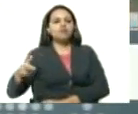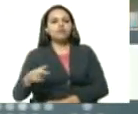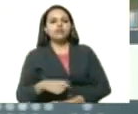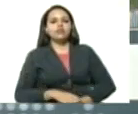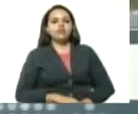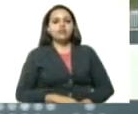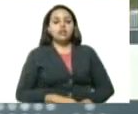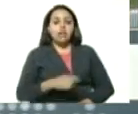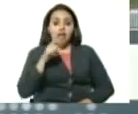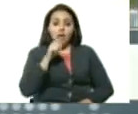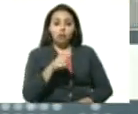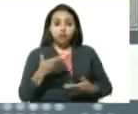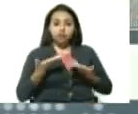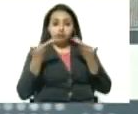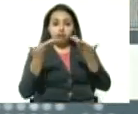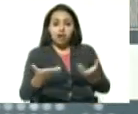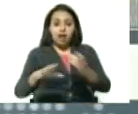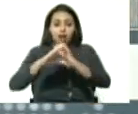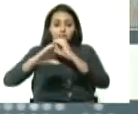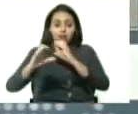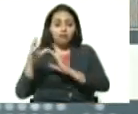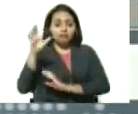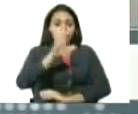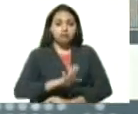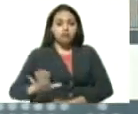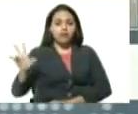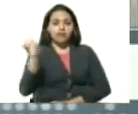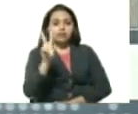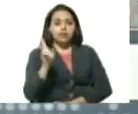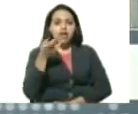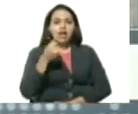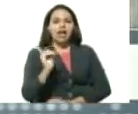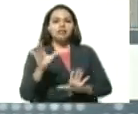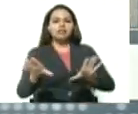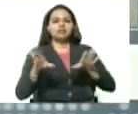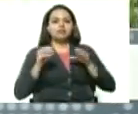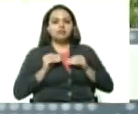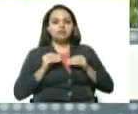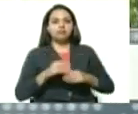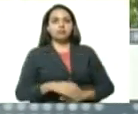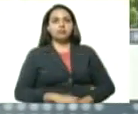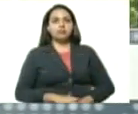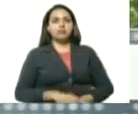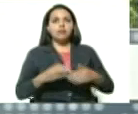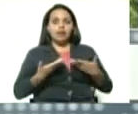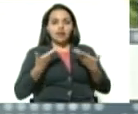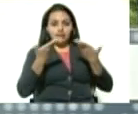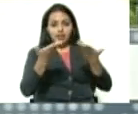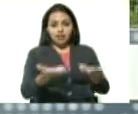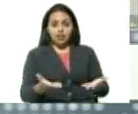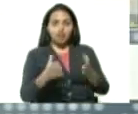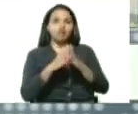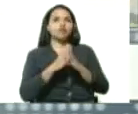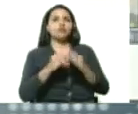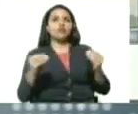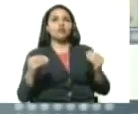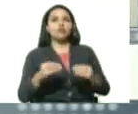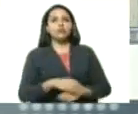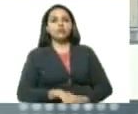con esta dotación que usted está haciendo a todo el país, estamos garantizando. Bueno, hemos entregado a todos